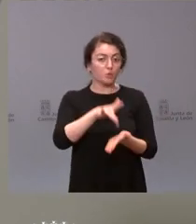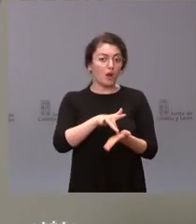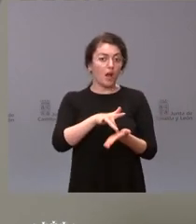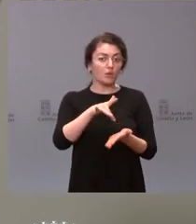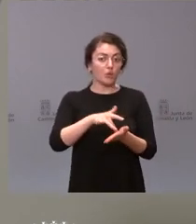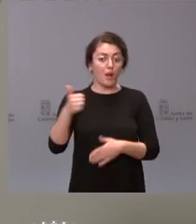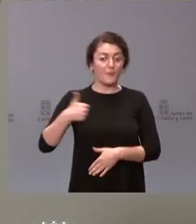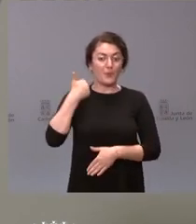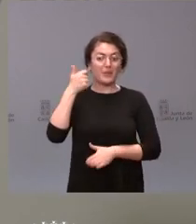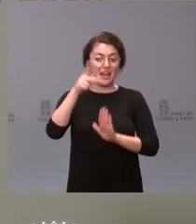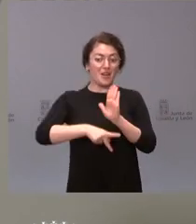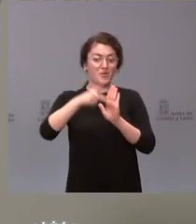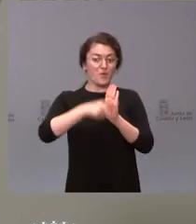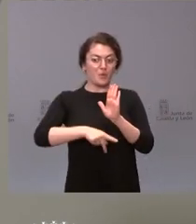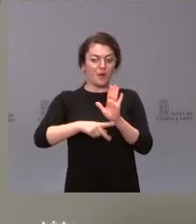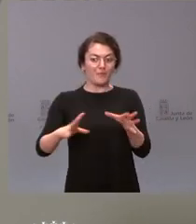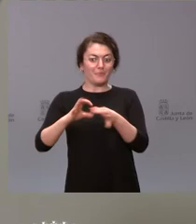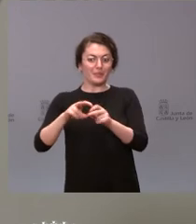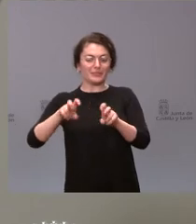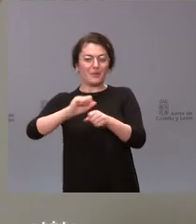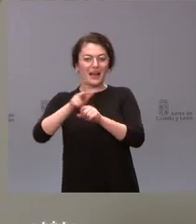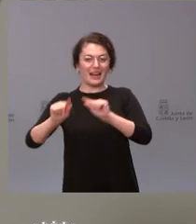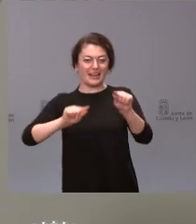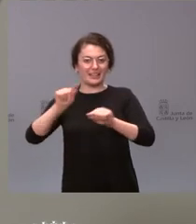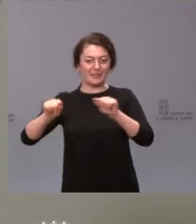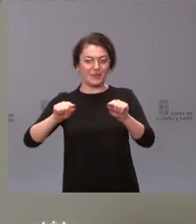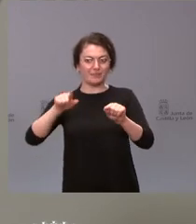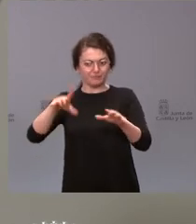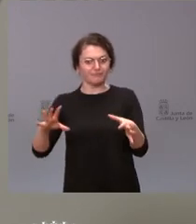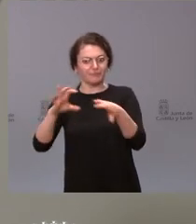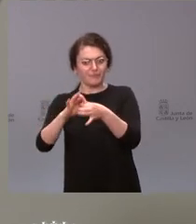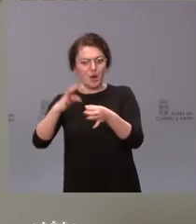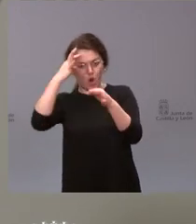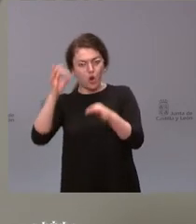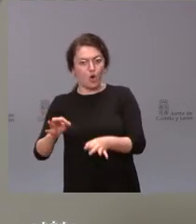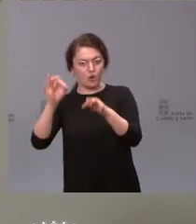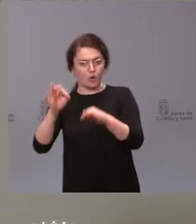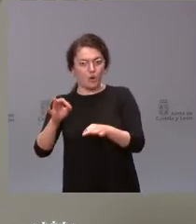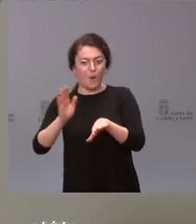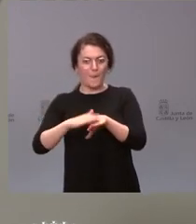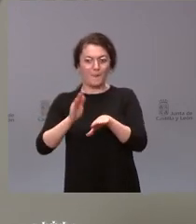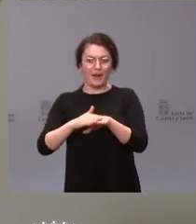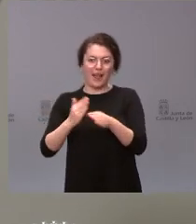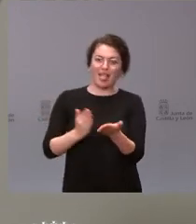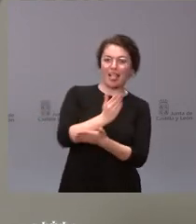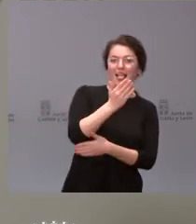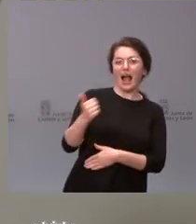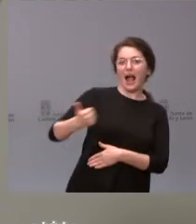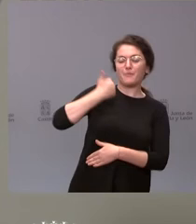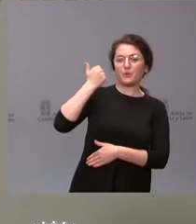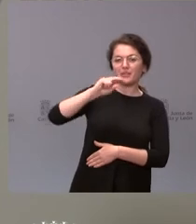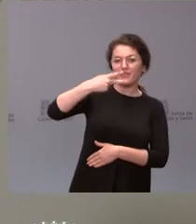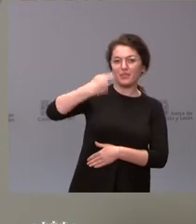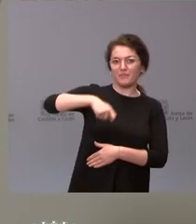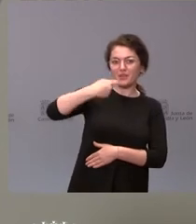normas relativas a la pandemia que podían tener sentido en el contexto de la pandemia para conseguir que el vicepresidente del gobierno de España